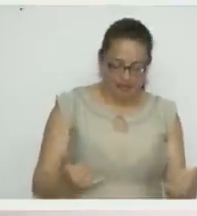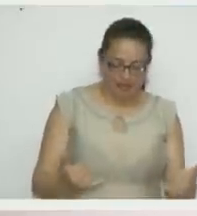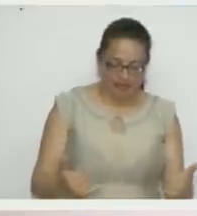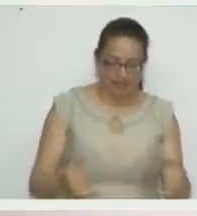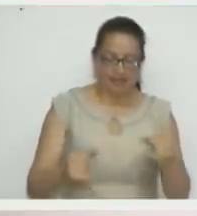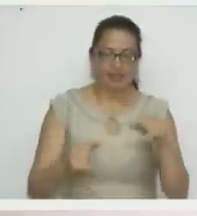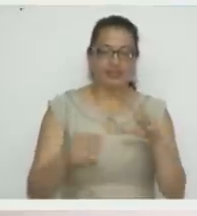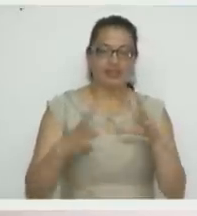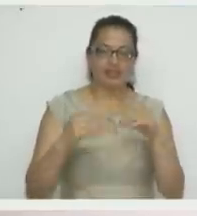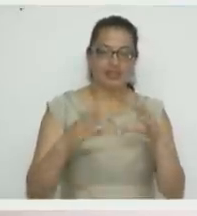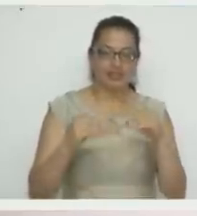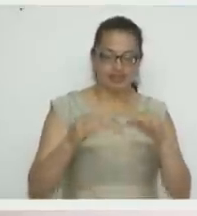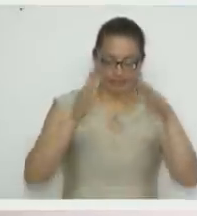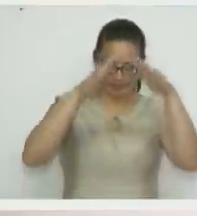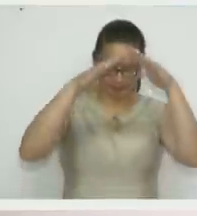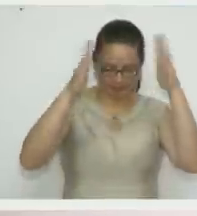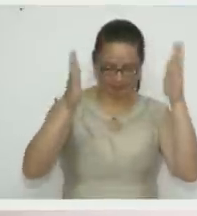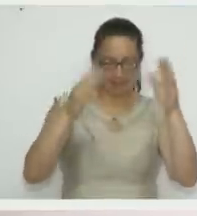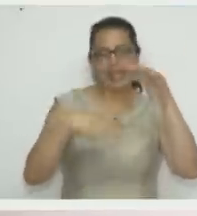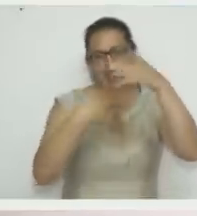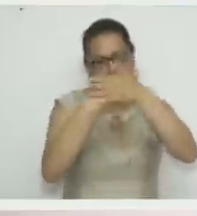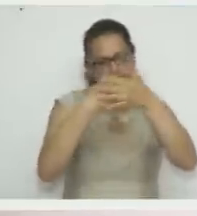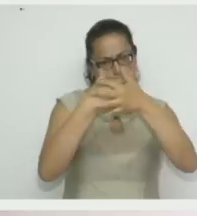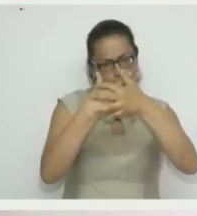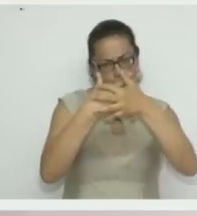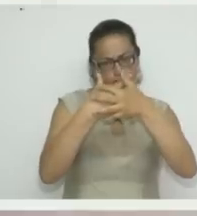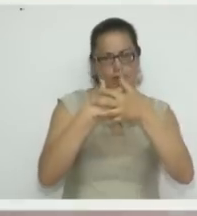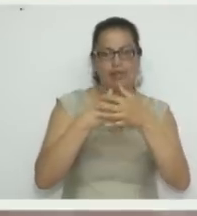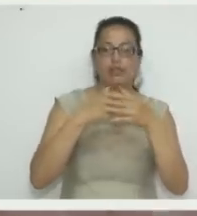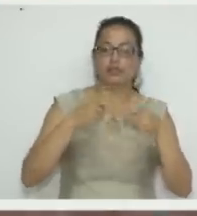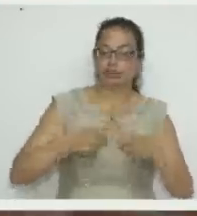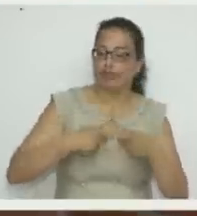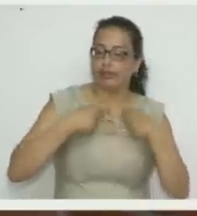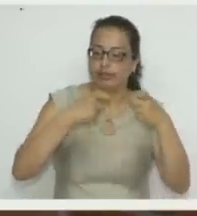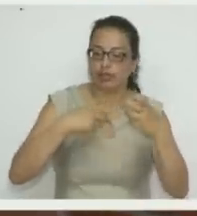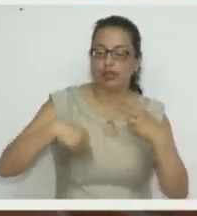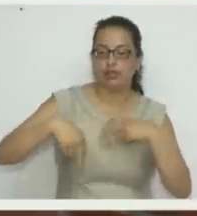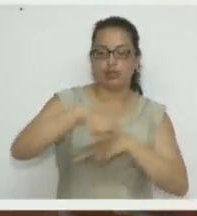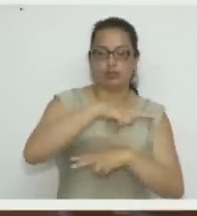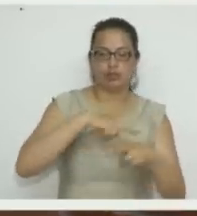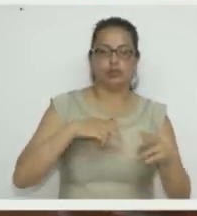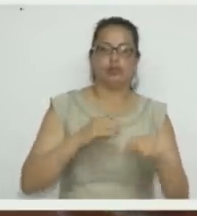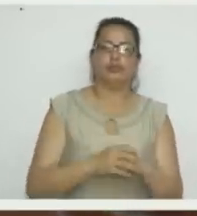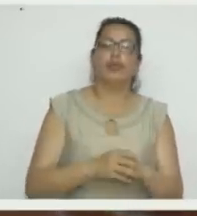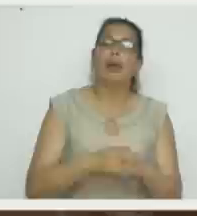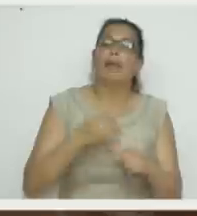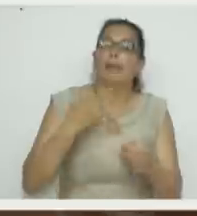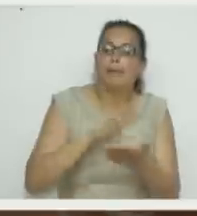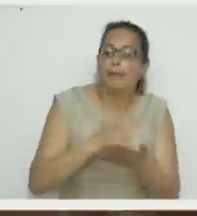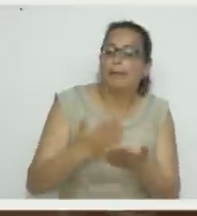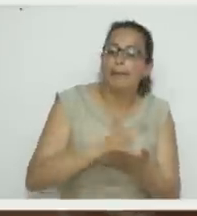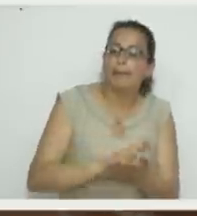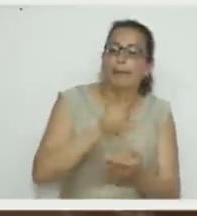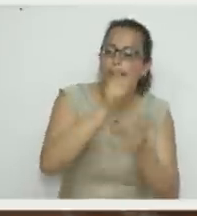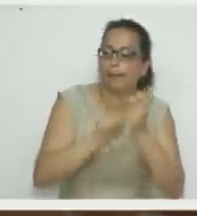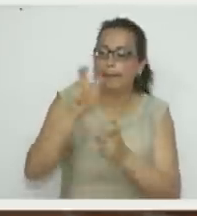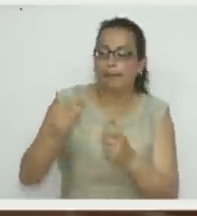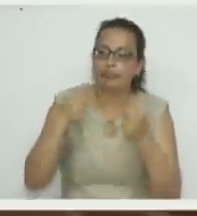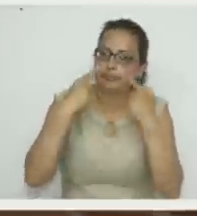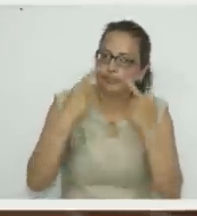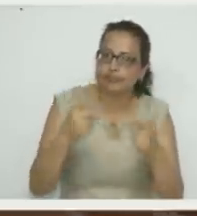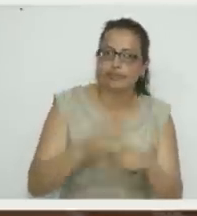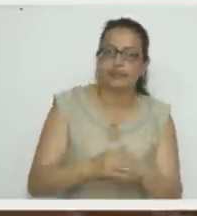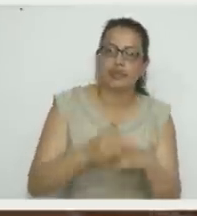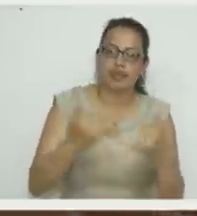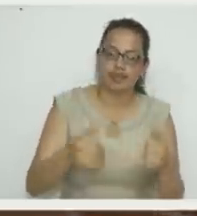termoforma. Estas termoformas Pro Disney nos las ha obsequiado a nosotros para los televidentes. Aquí tenemos una de las